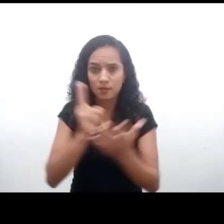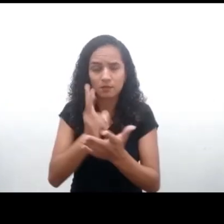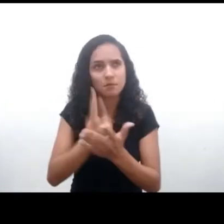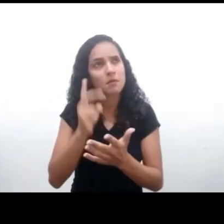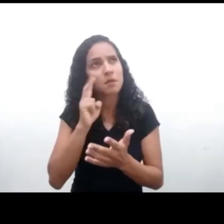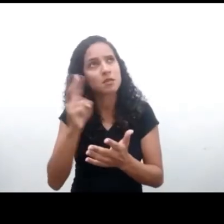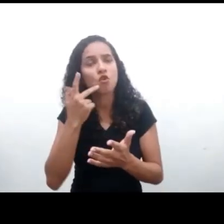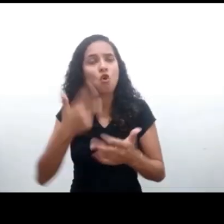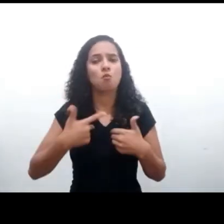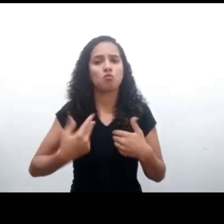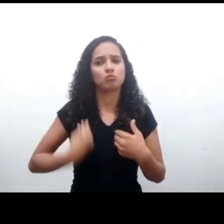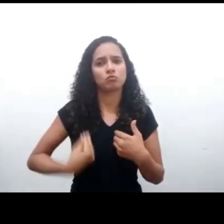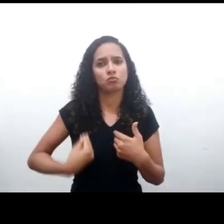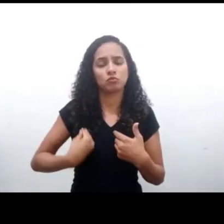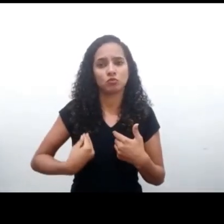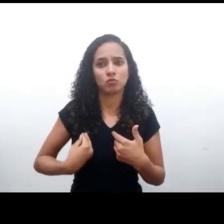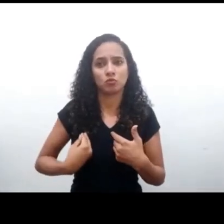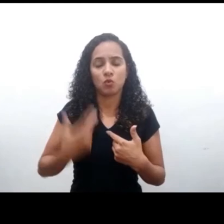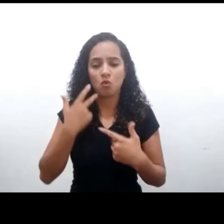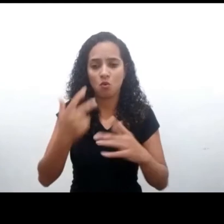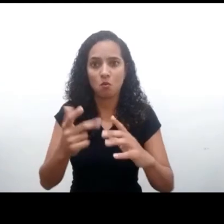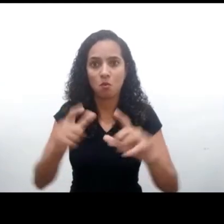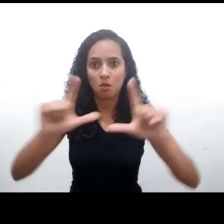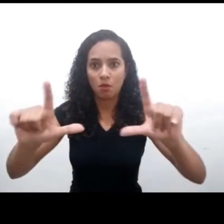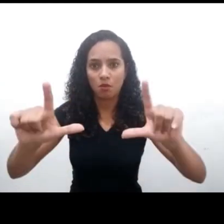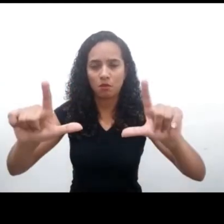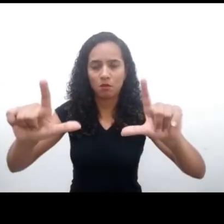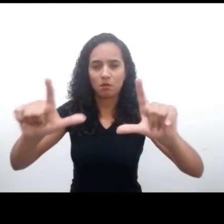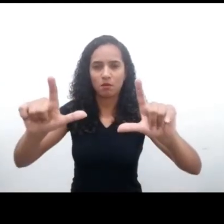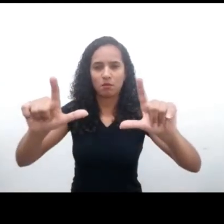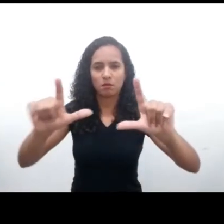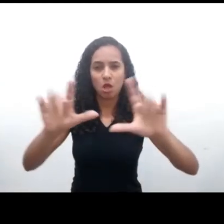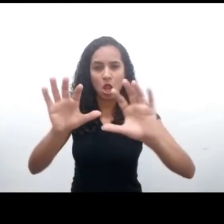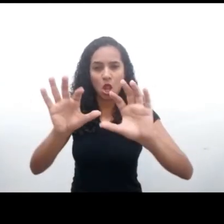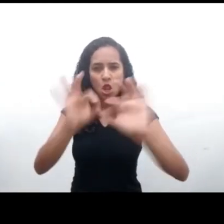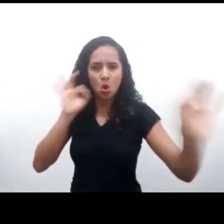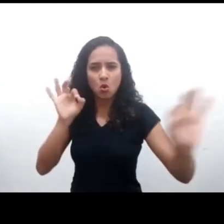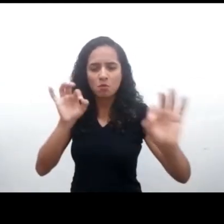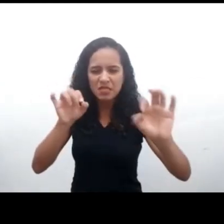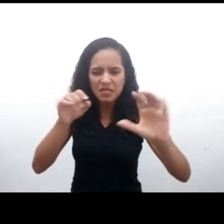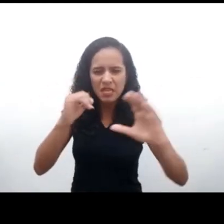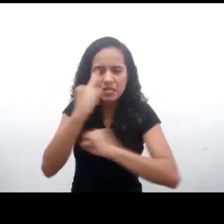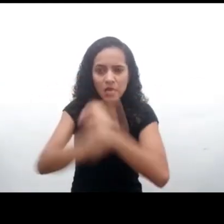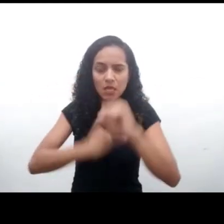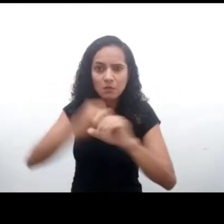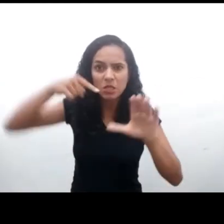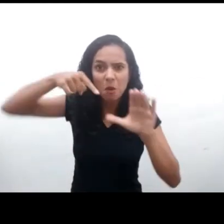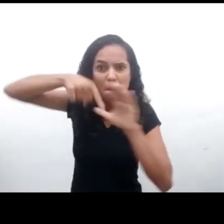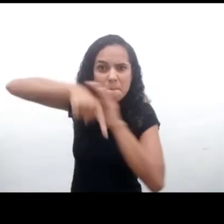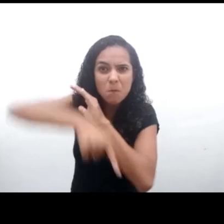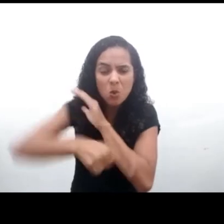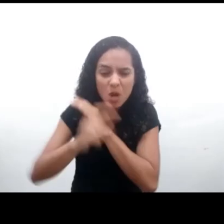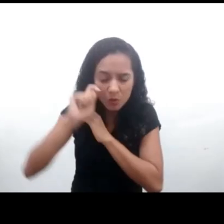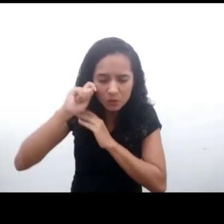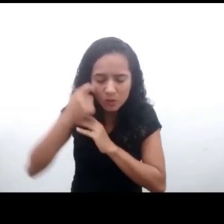El Internet era visto como un agujero negro al que solo acercársele representaba un inmenso riesgo y la soledad de pensar